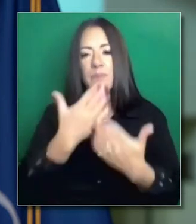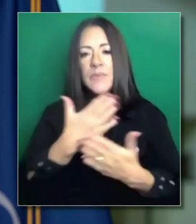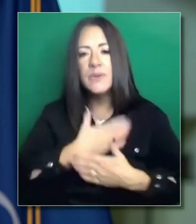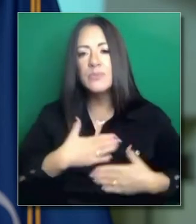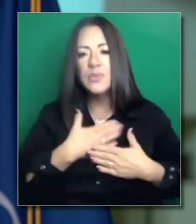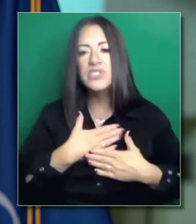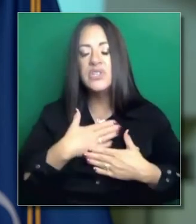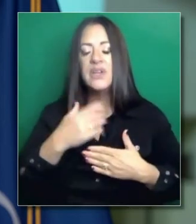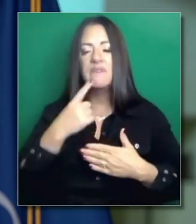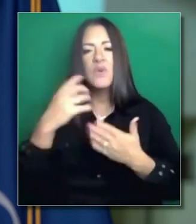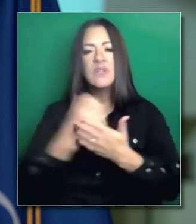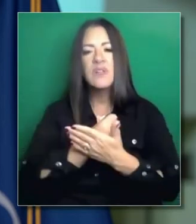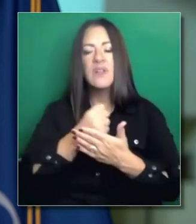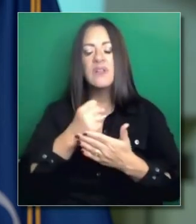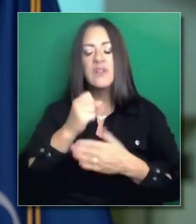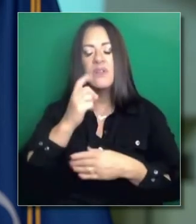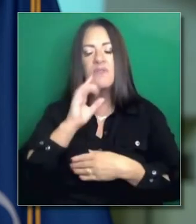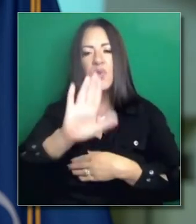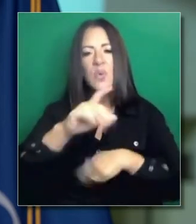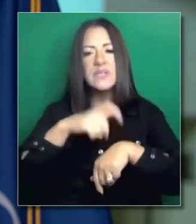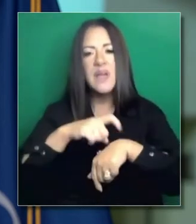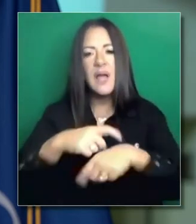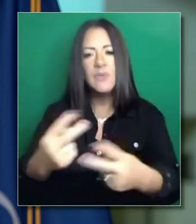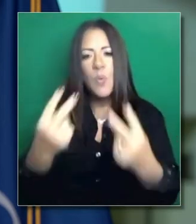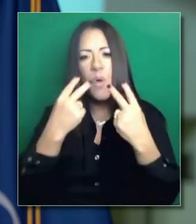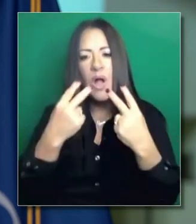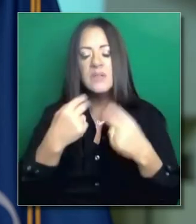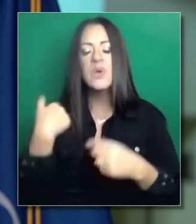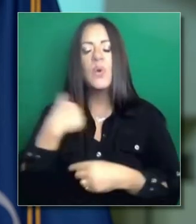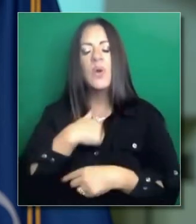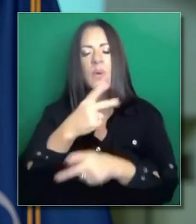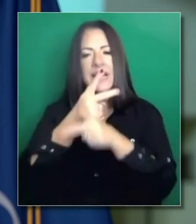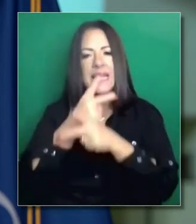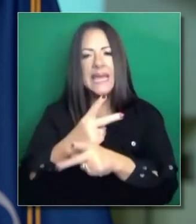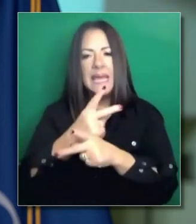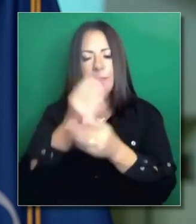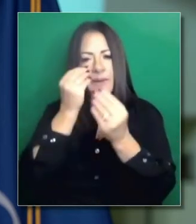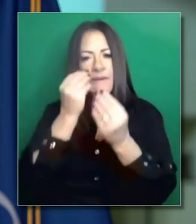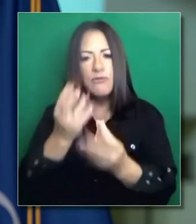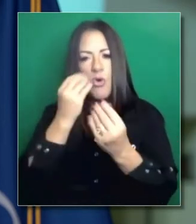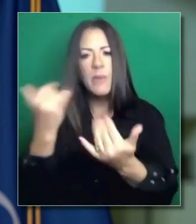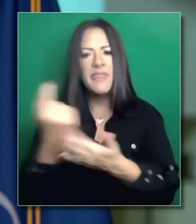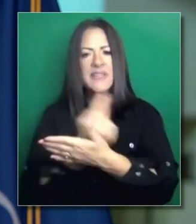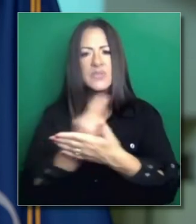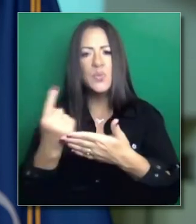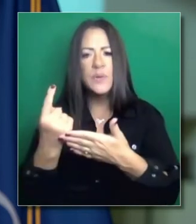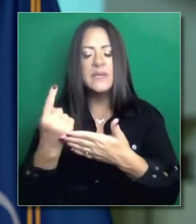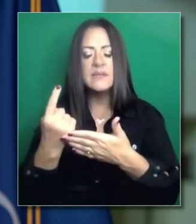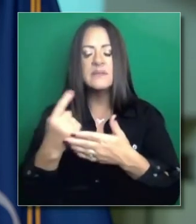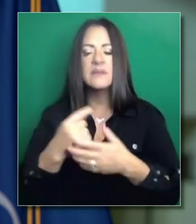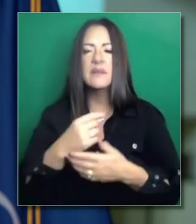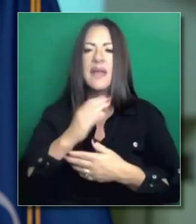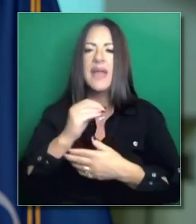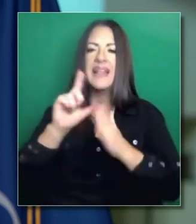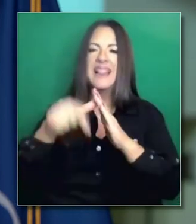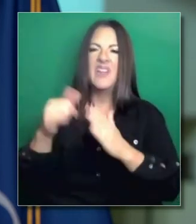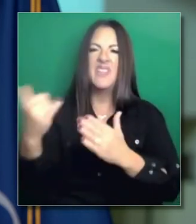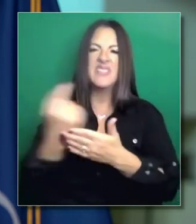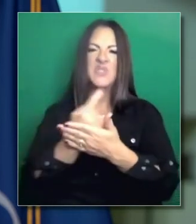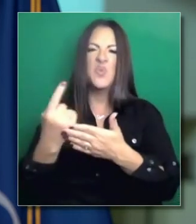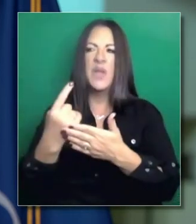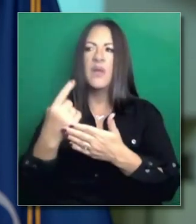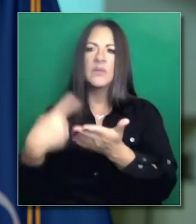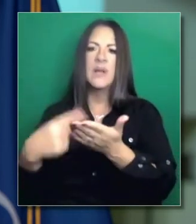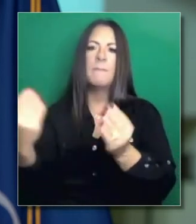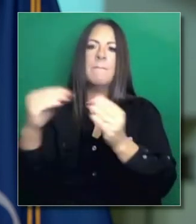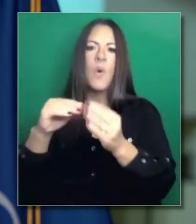ustedes por esta oportunidad de privilegio de su tiempo. Les traeremos noticias de último momento esta semana más tarde. Y hablaremos más acerca